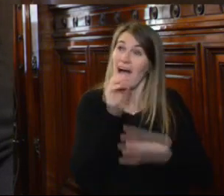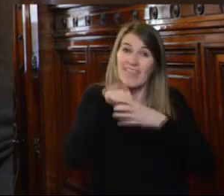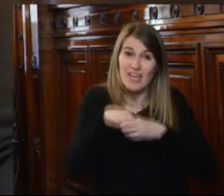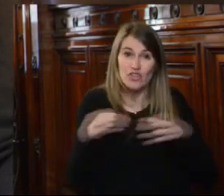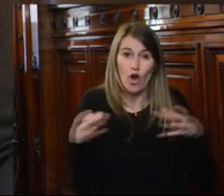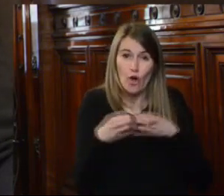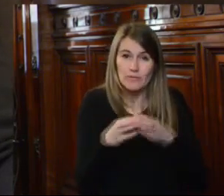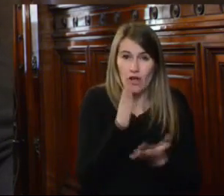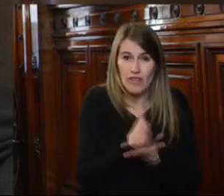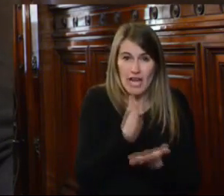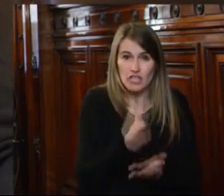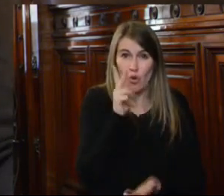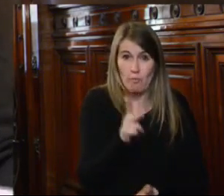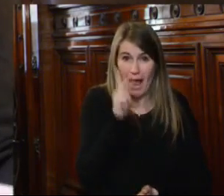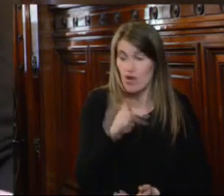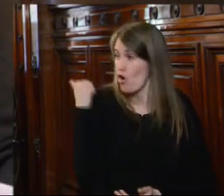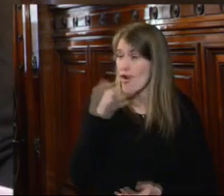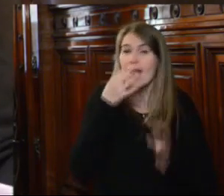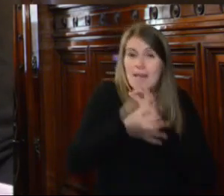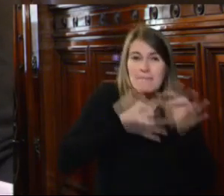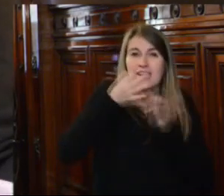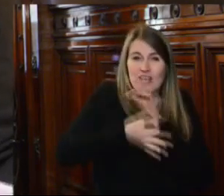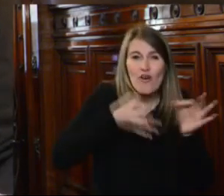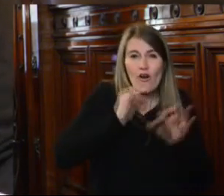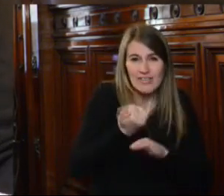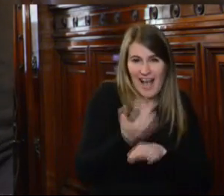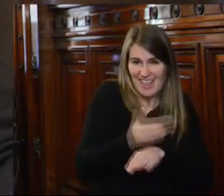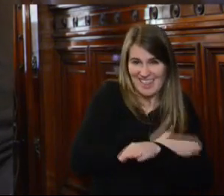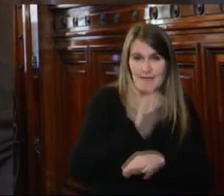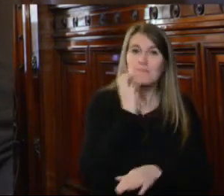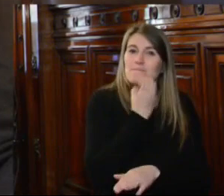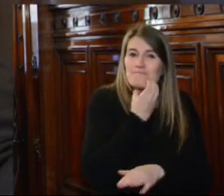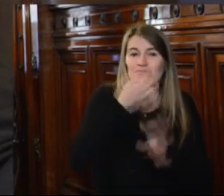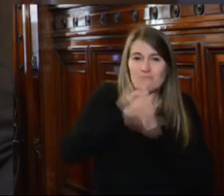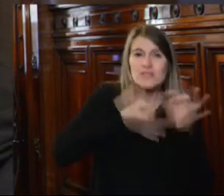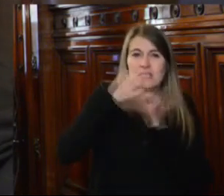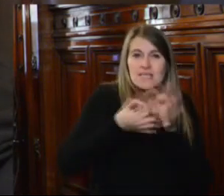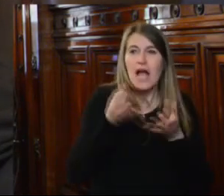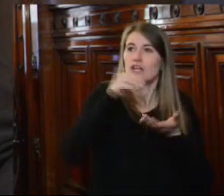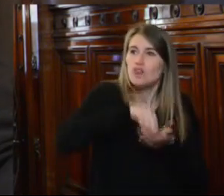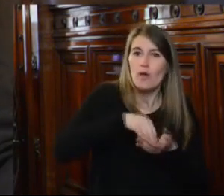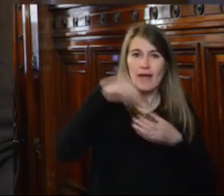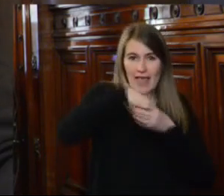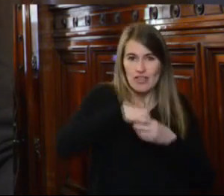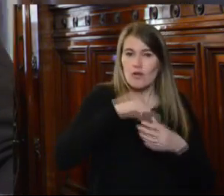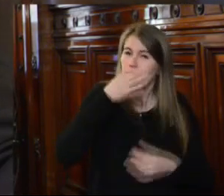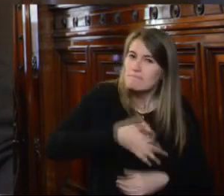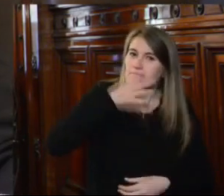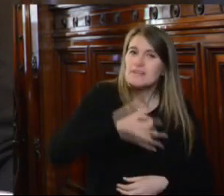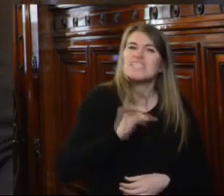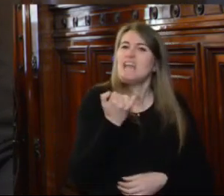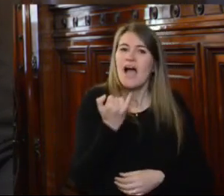citó algunos pasajes de la sentencia del Tribunal de Apelaciones en lo Civil de segundo turno que